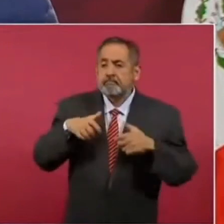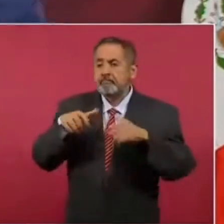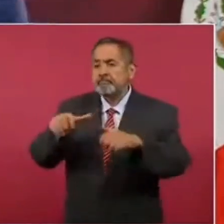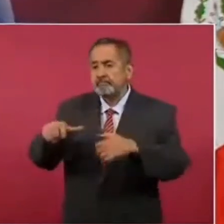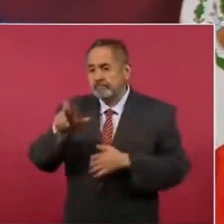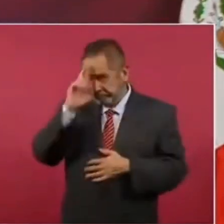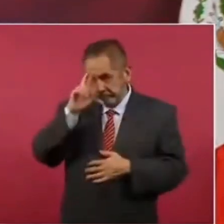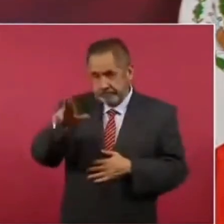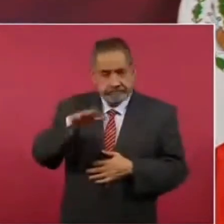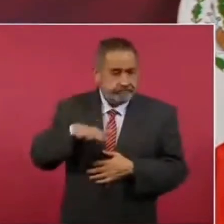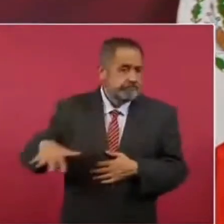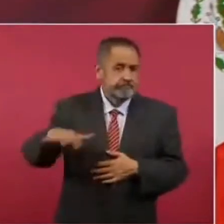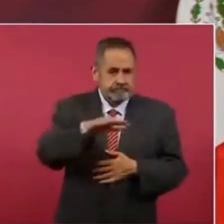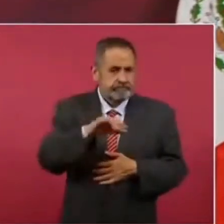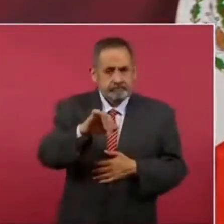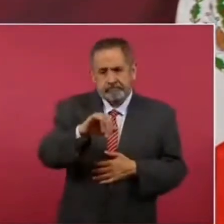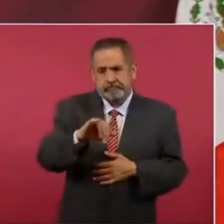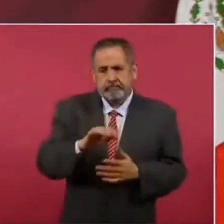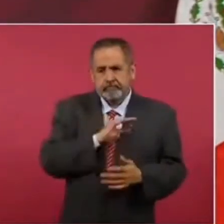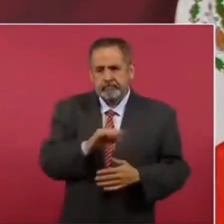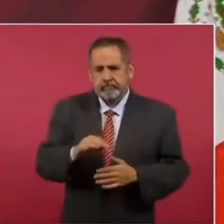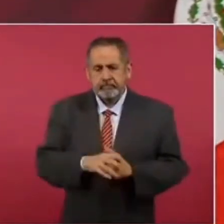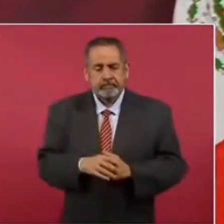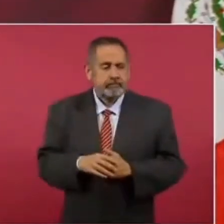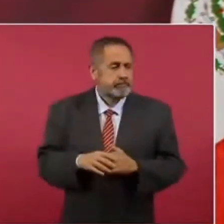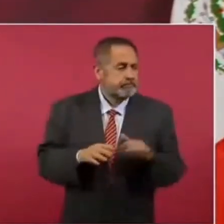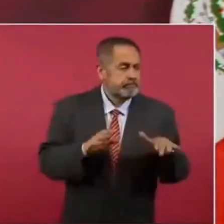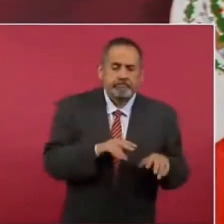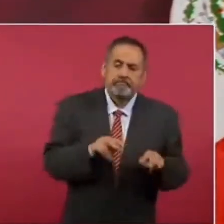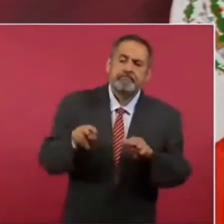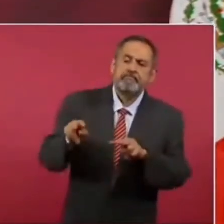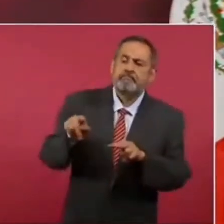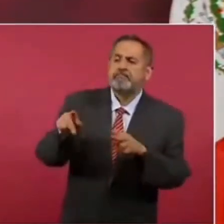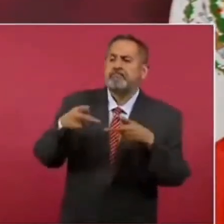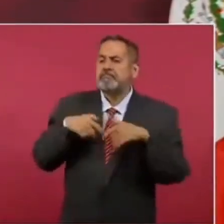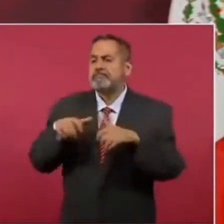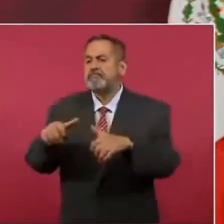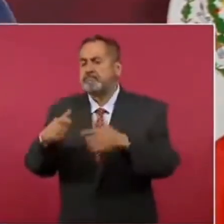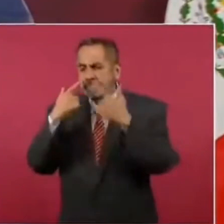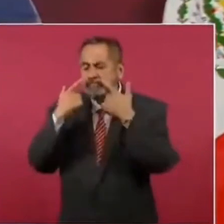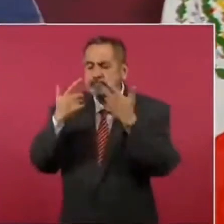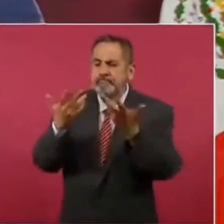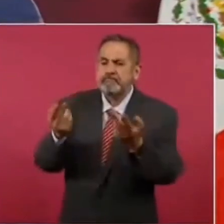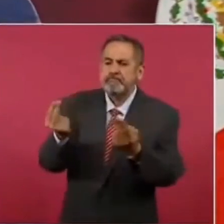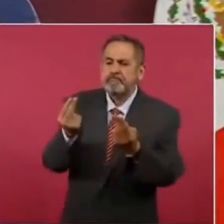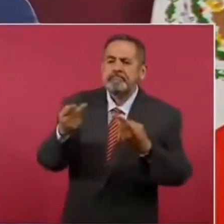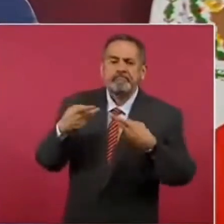a mirar hacia el pueblo, voltear a ver al pueblo